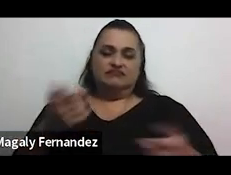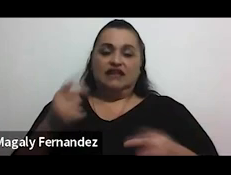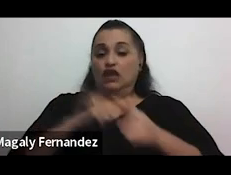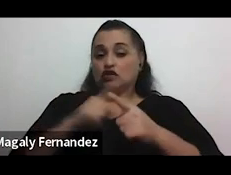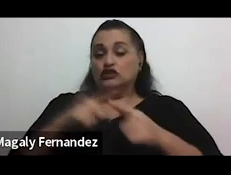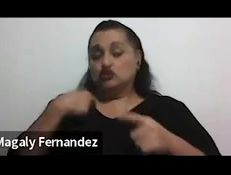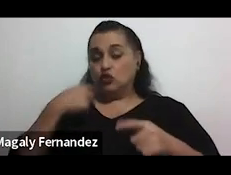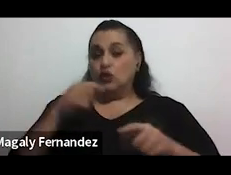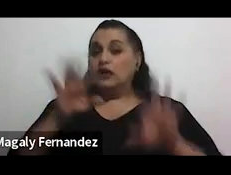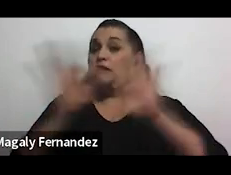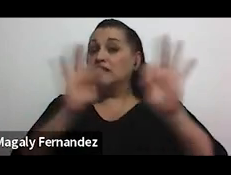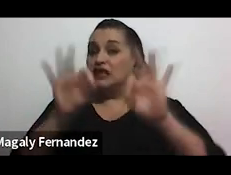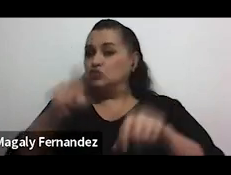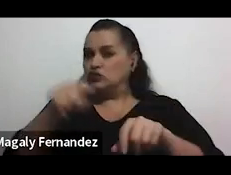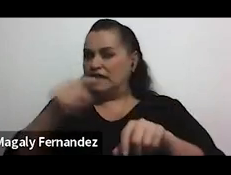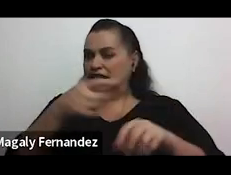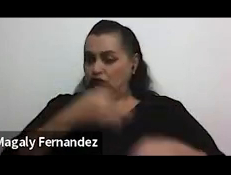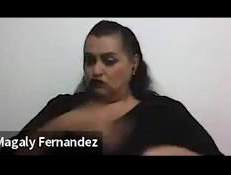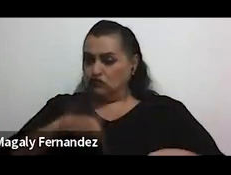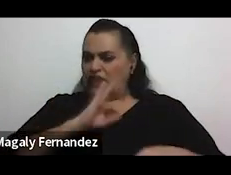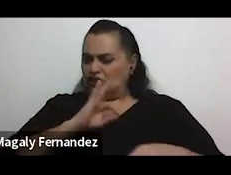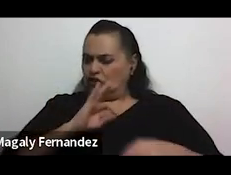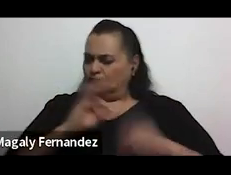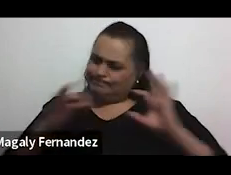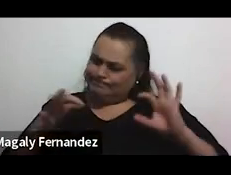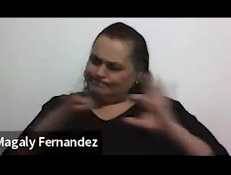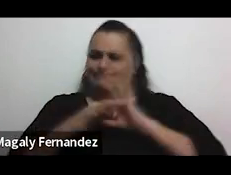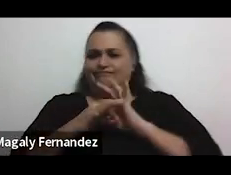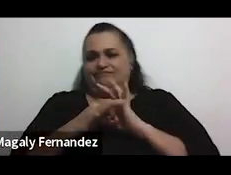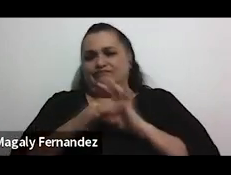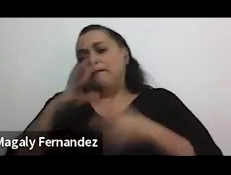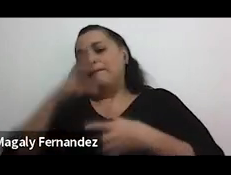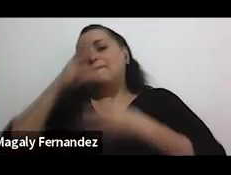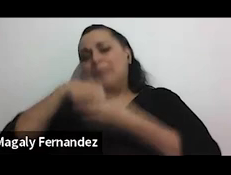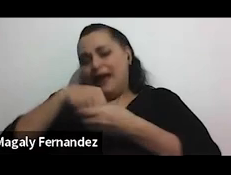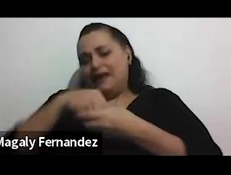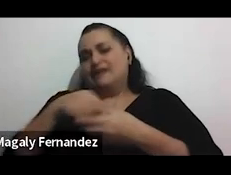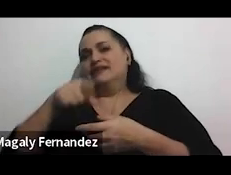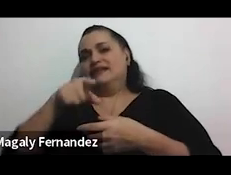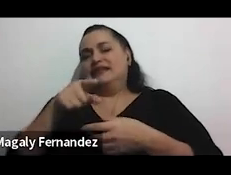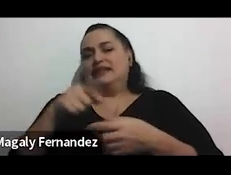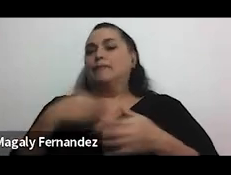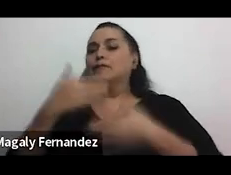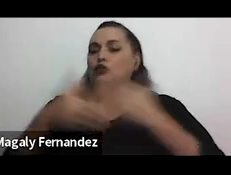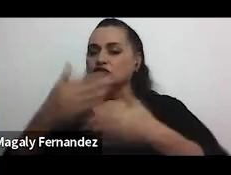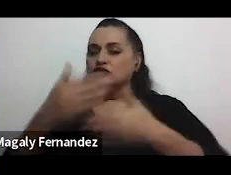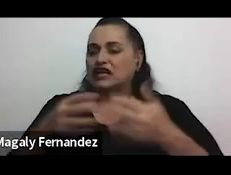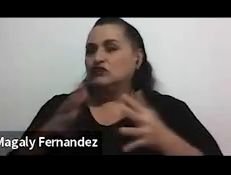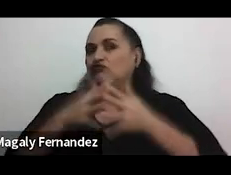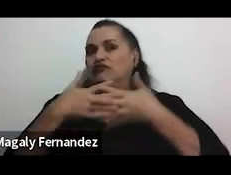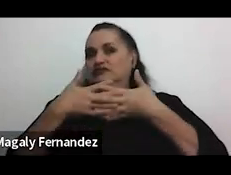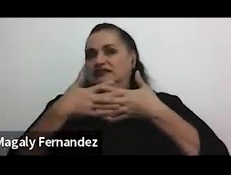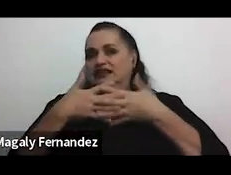invitaría a abrazar esa frustración ¿verdad? porque es parte también de este proceso de resistencia que estamos teniendo frente